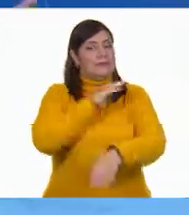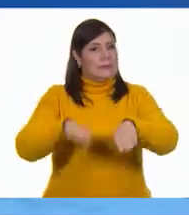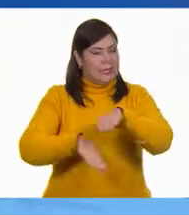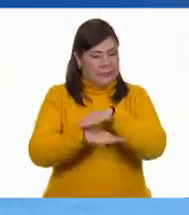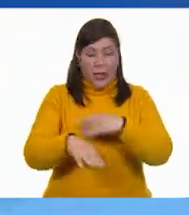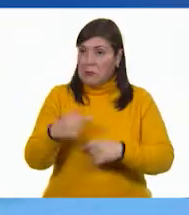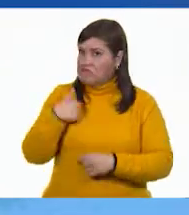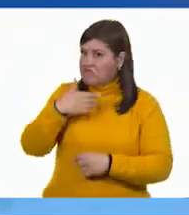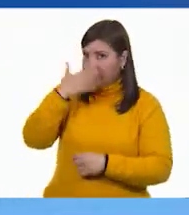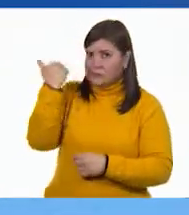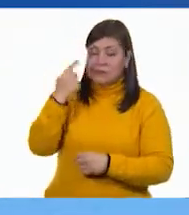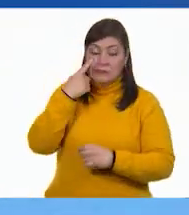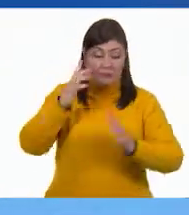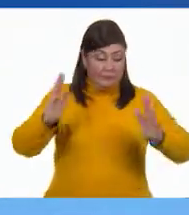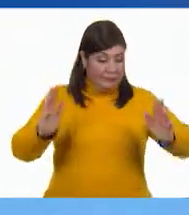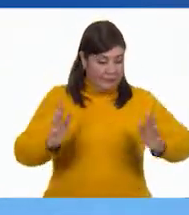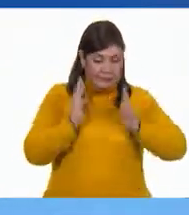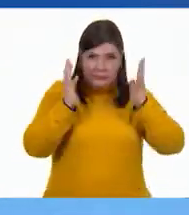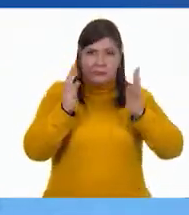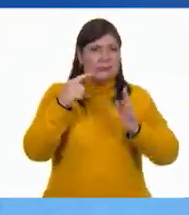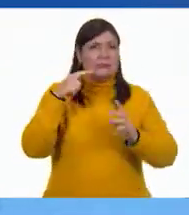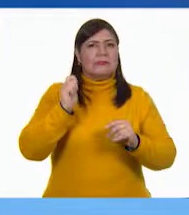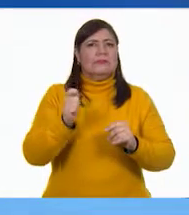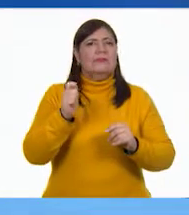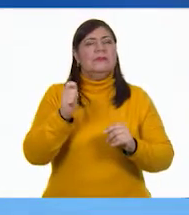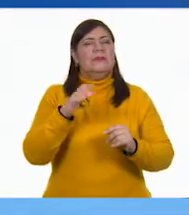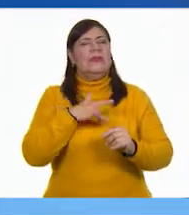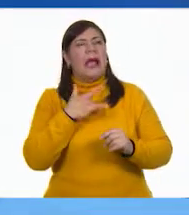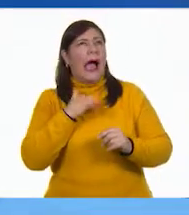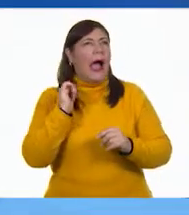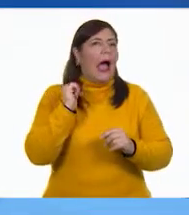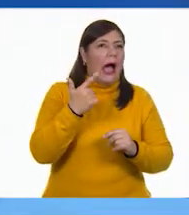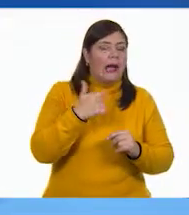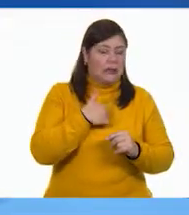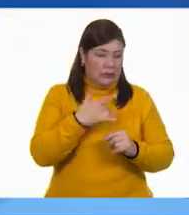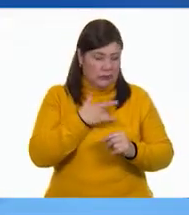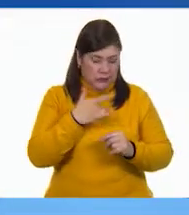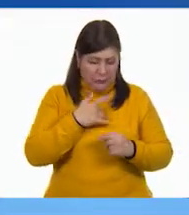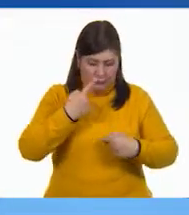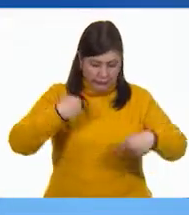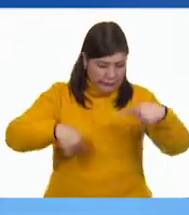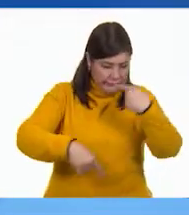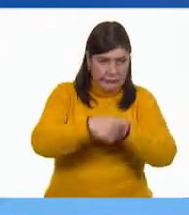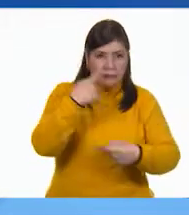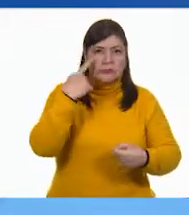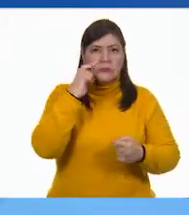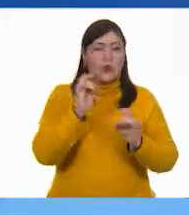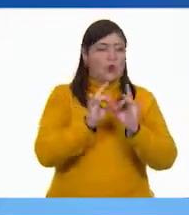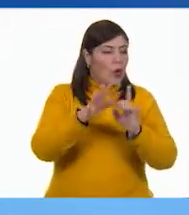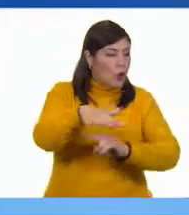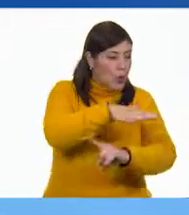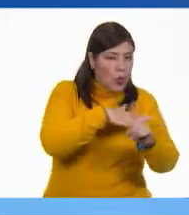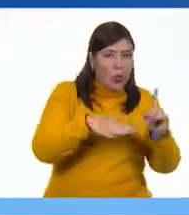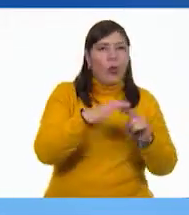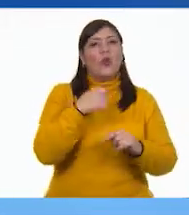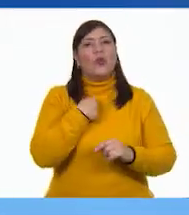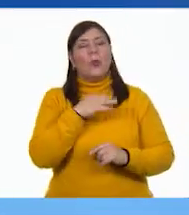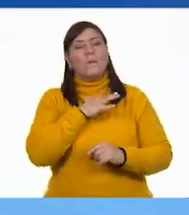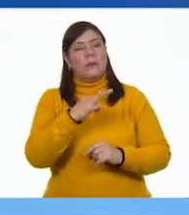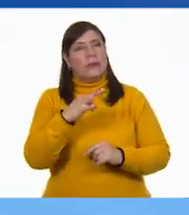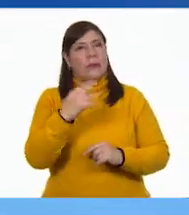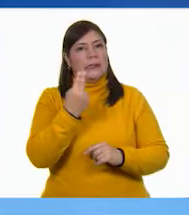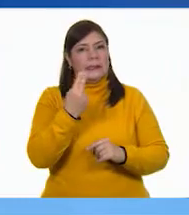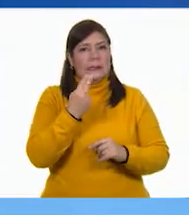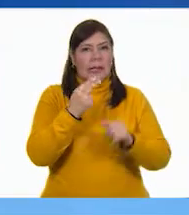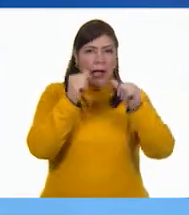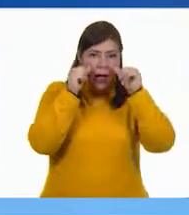La sorpresa es el resultado de un evento inesperado e imprevisto que nos provoca una serie de emociones. Al mismo tiempo también nos permite concentrar